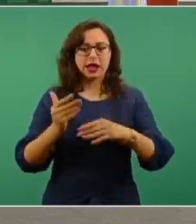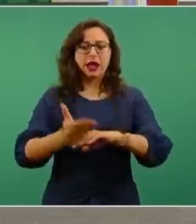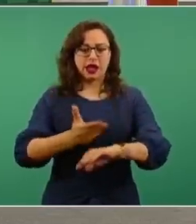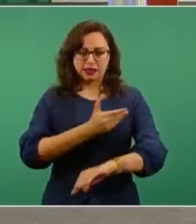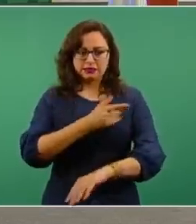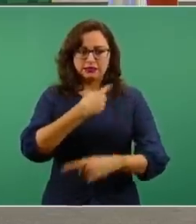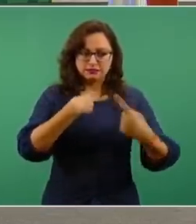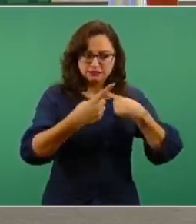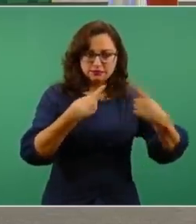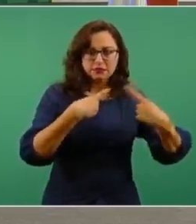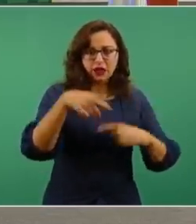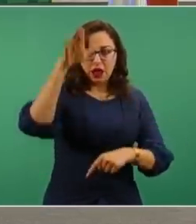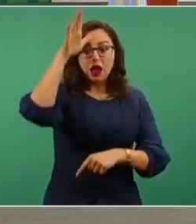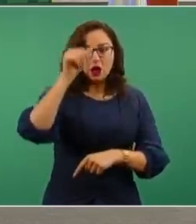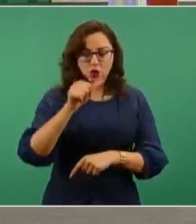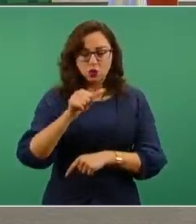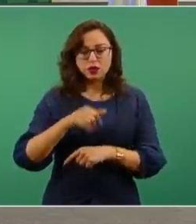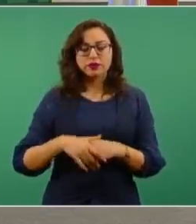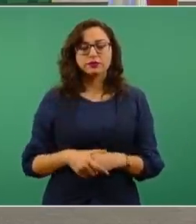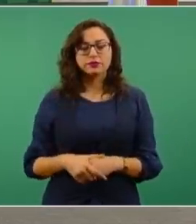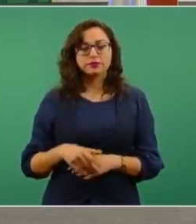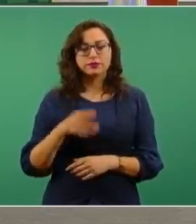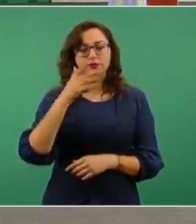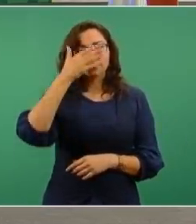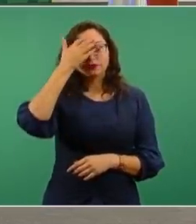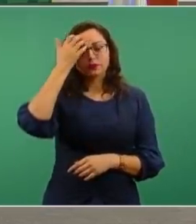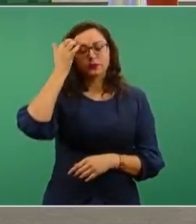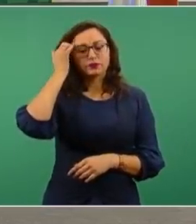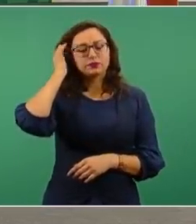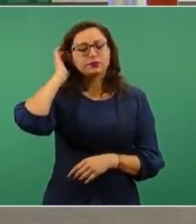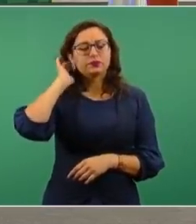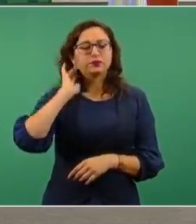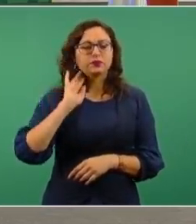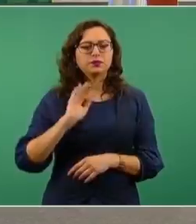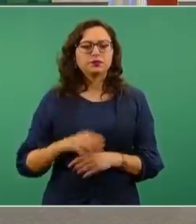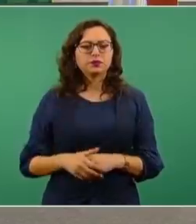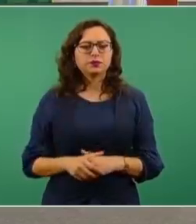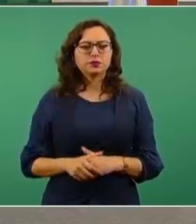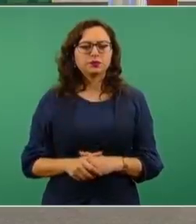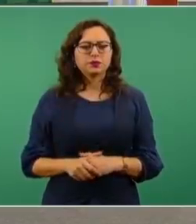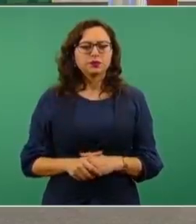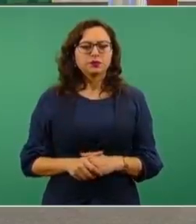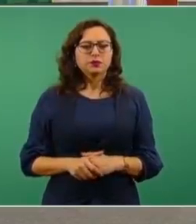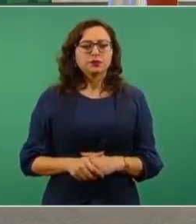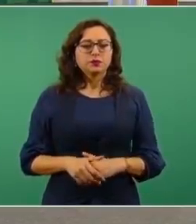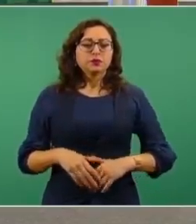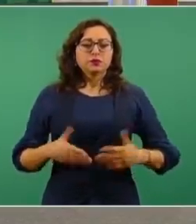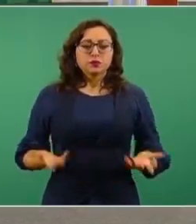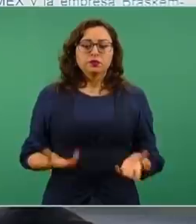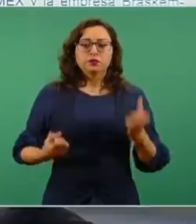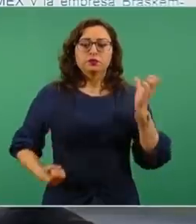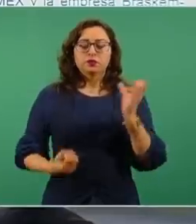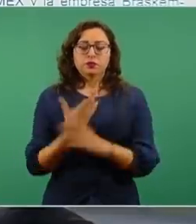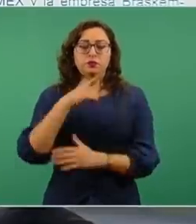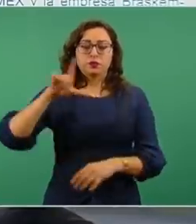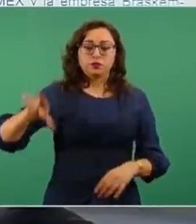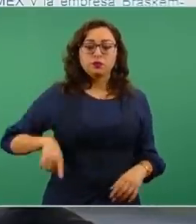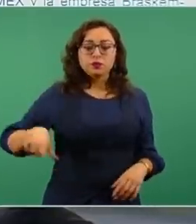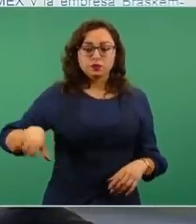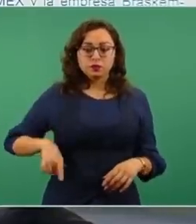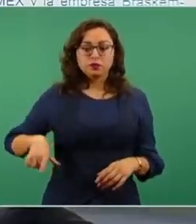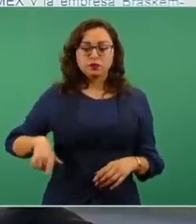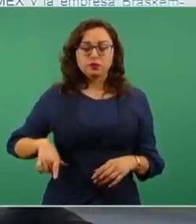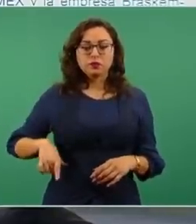firmó. La que sigue, por favor. Bueno, desde el inicio de esta administración, por instrucciones del